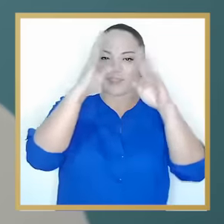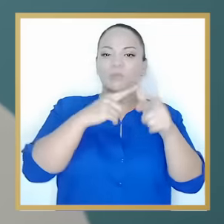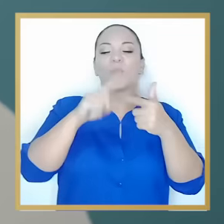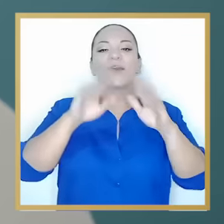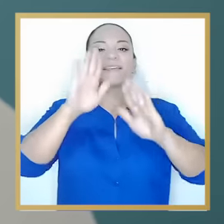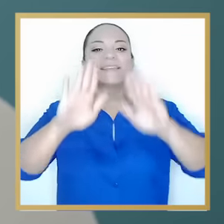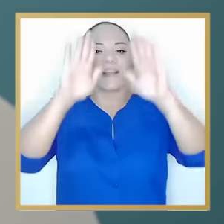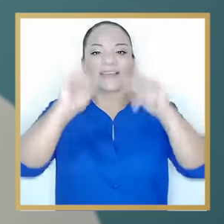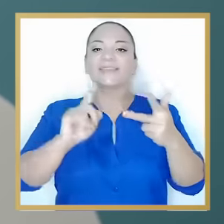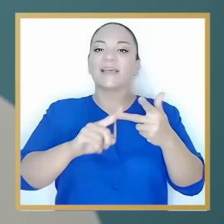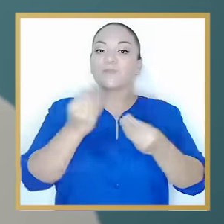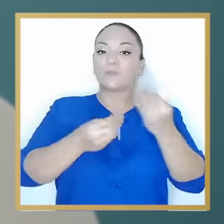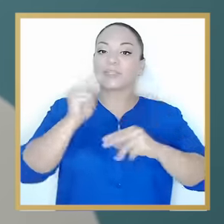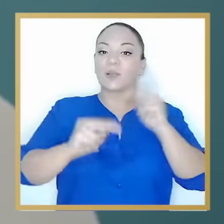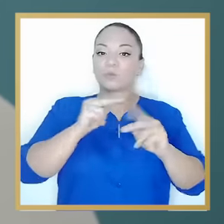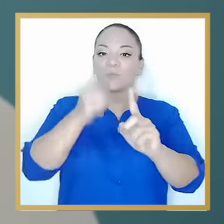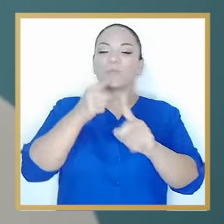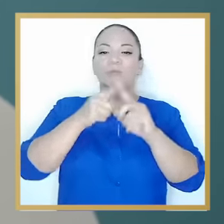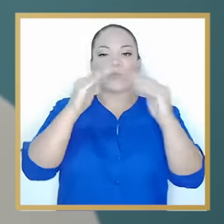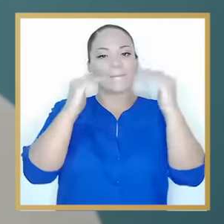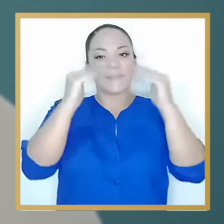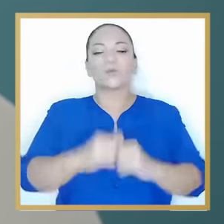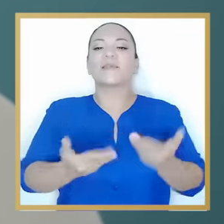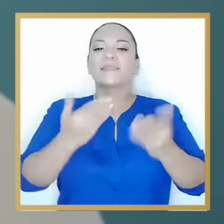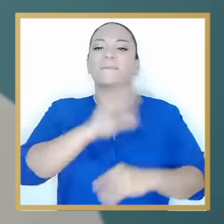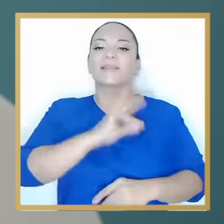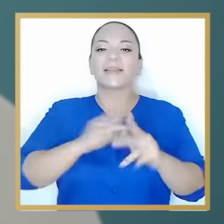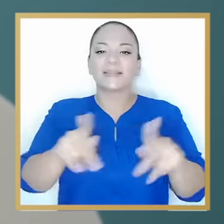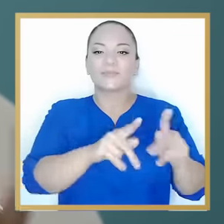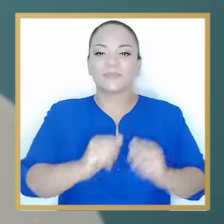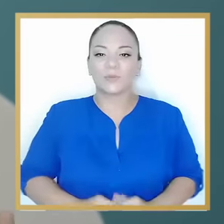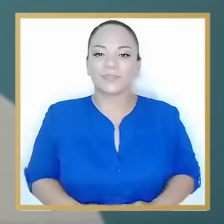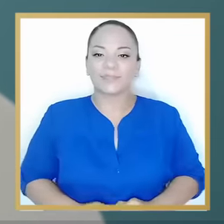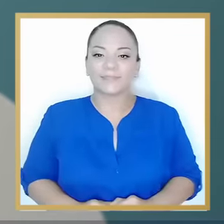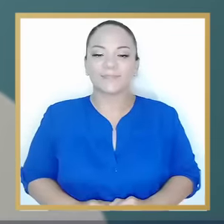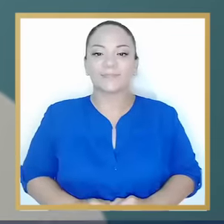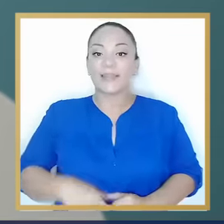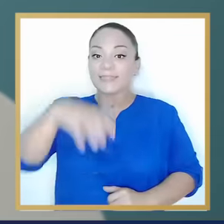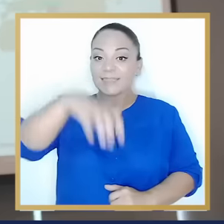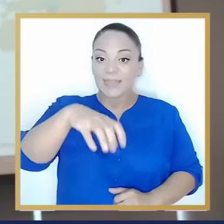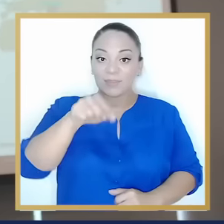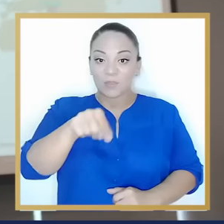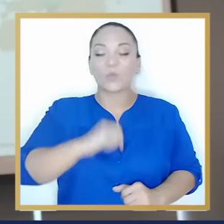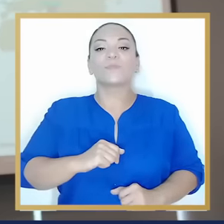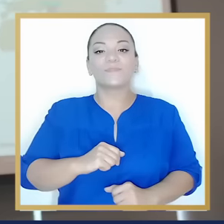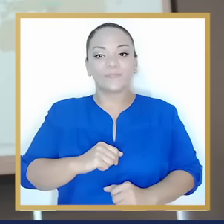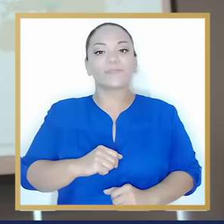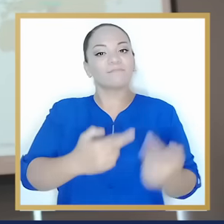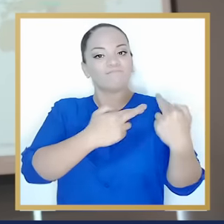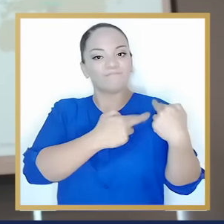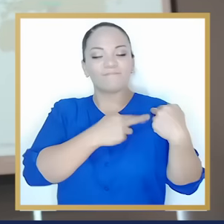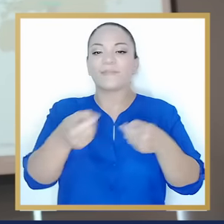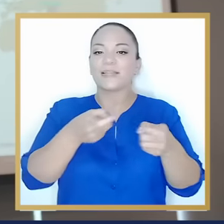la innovación, la excelencia y dejará generar negocios con un propósito aún mayor, el generar bienestar para las personas. El centro se